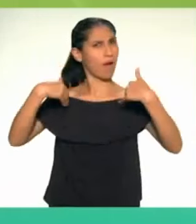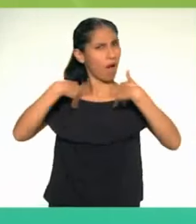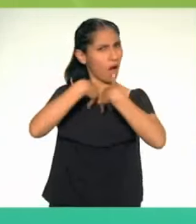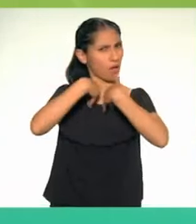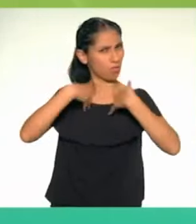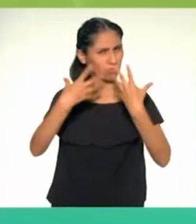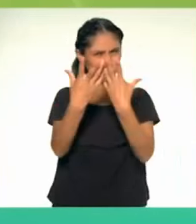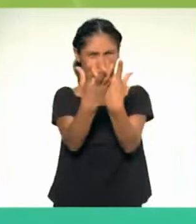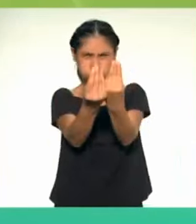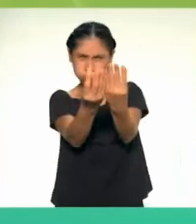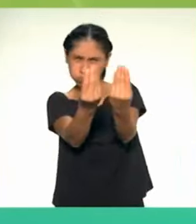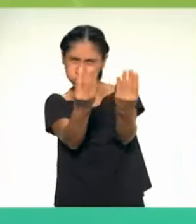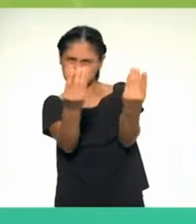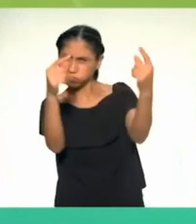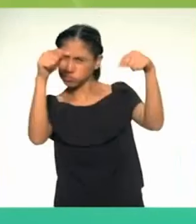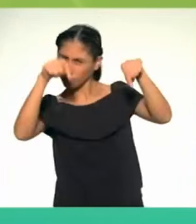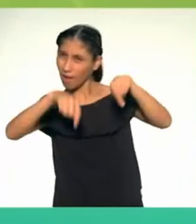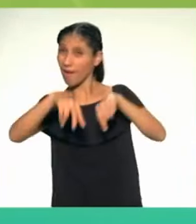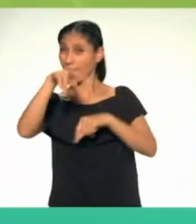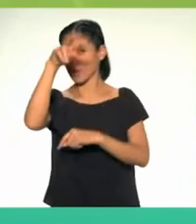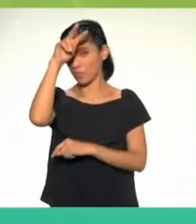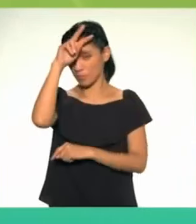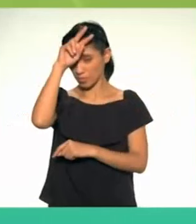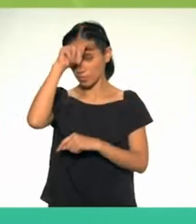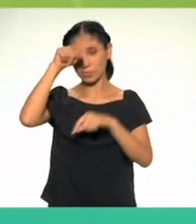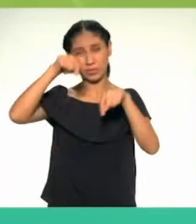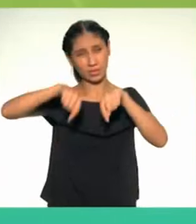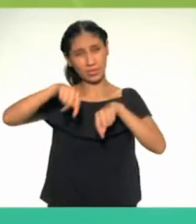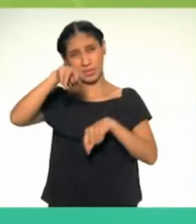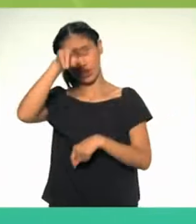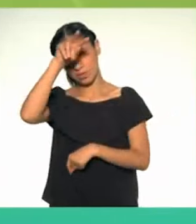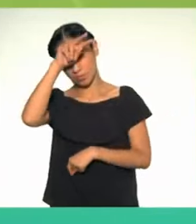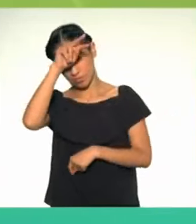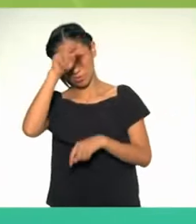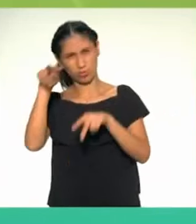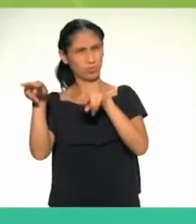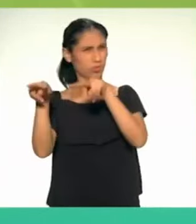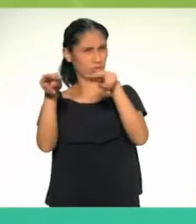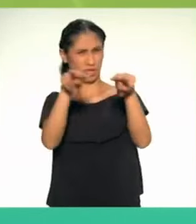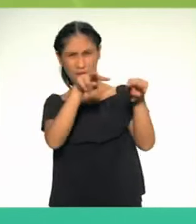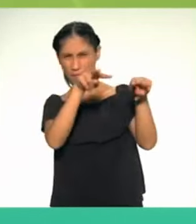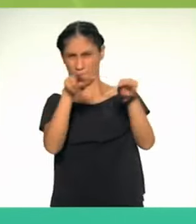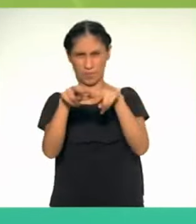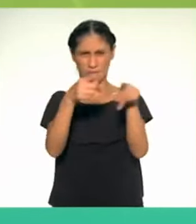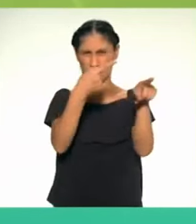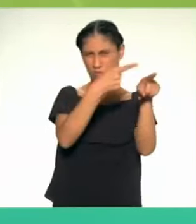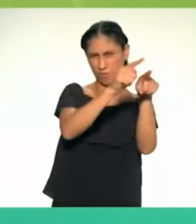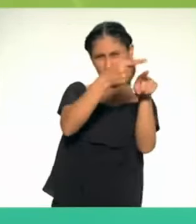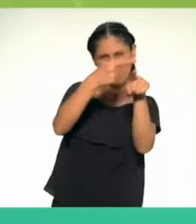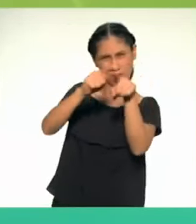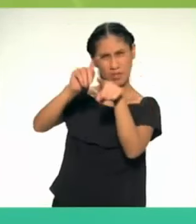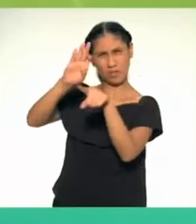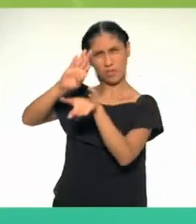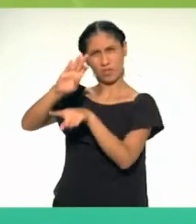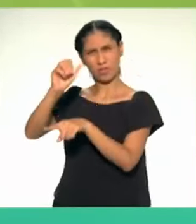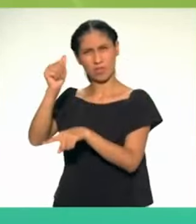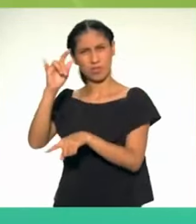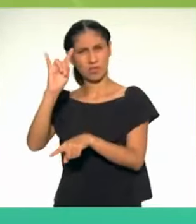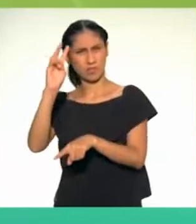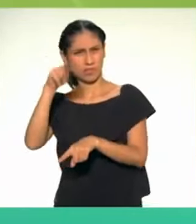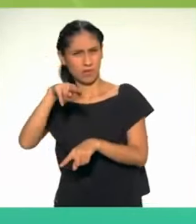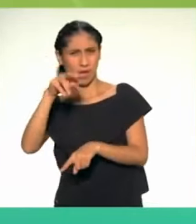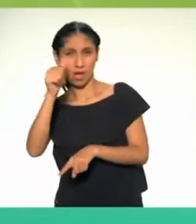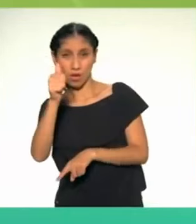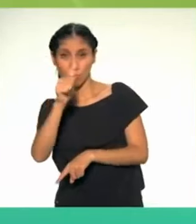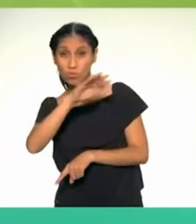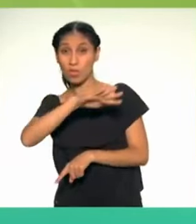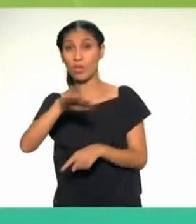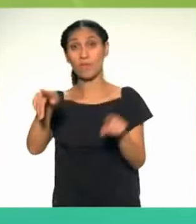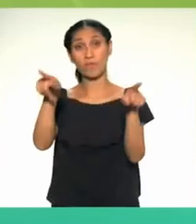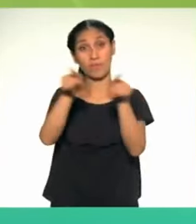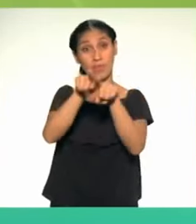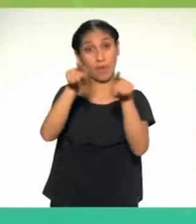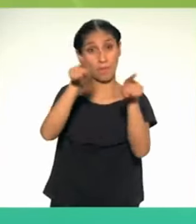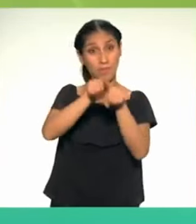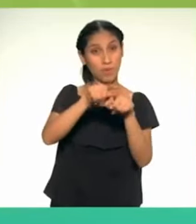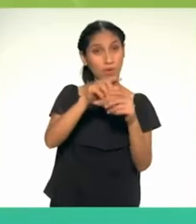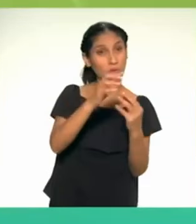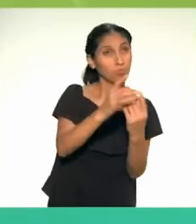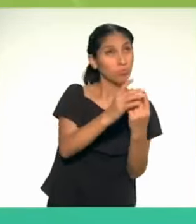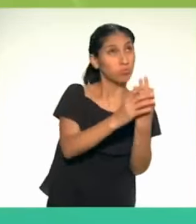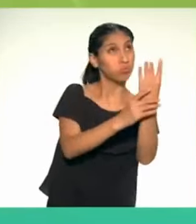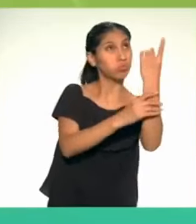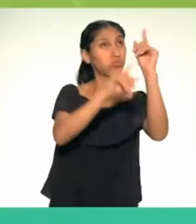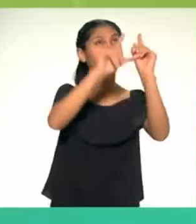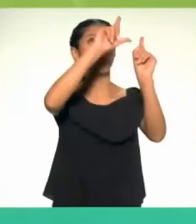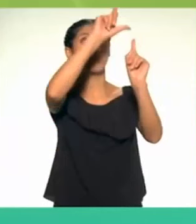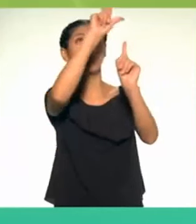En nuestro país, se han domesticado cinco especies de fauna silvestre y 182 especies de plantas. Por